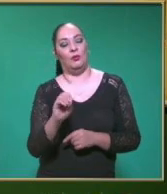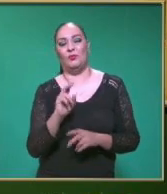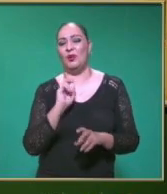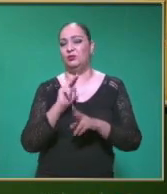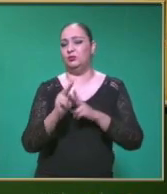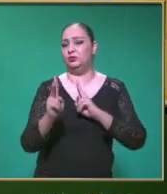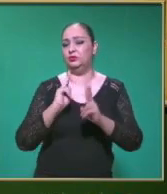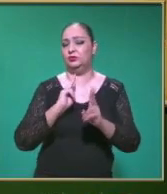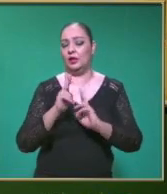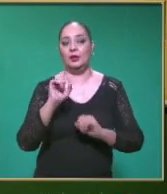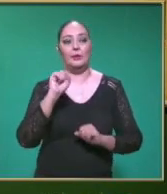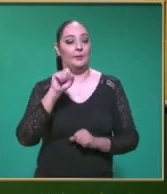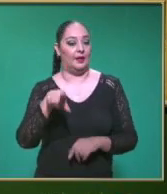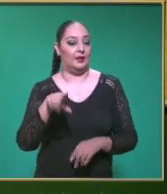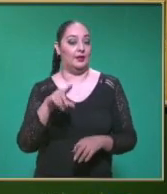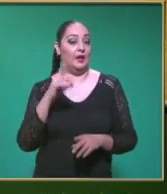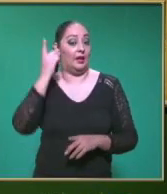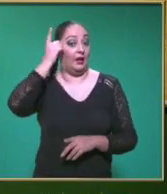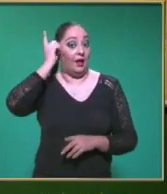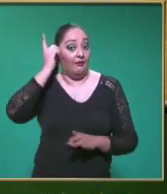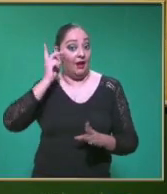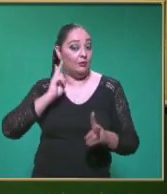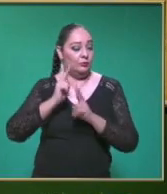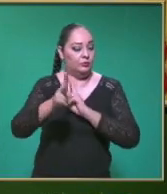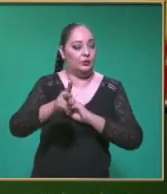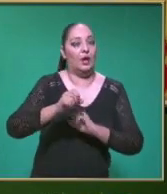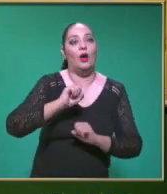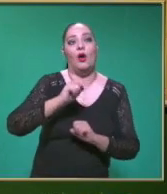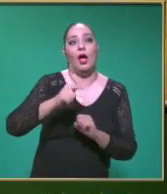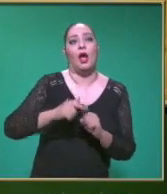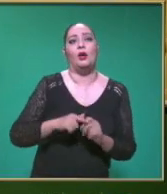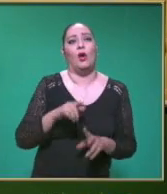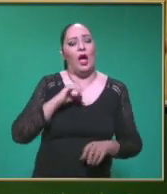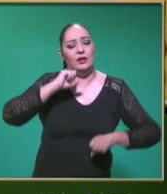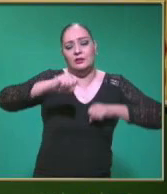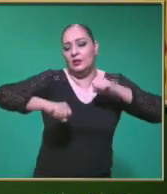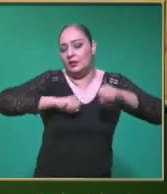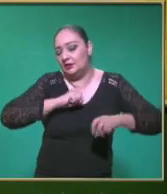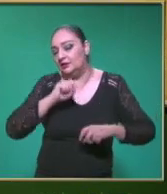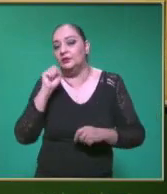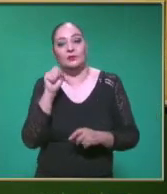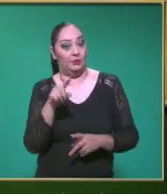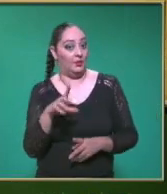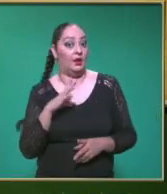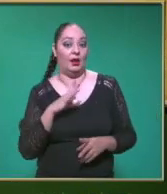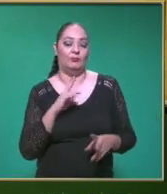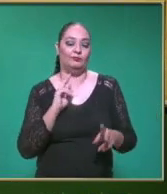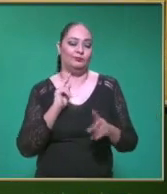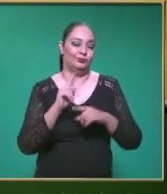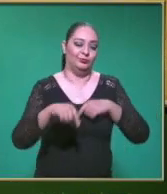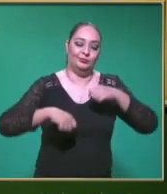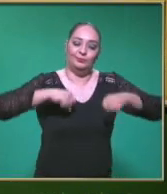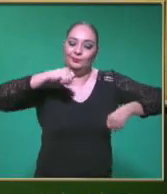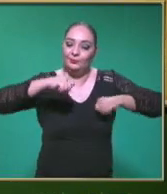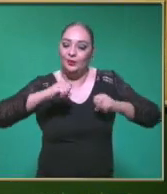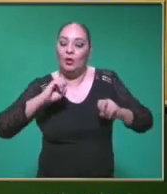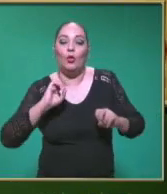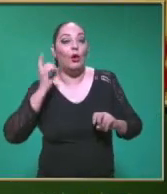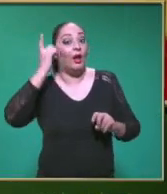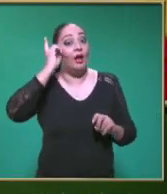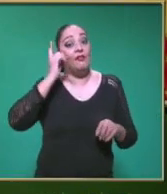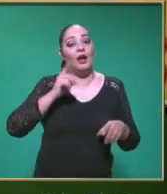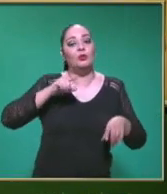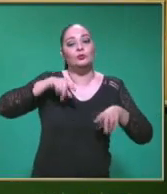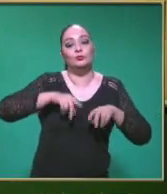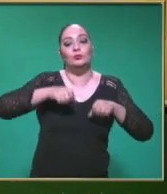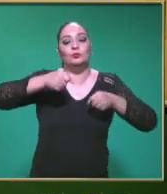ciclistas Que también compiten Ya sea en una pista O bien al aire libre O Maestro En diferentes recorridos Diferentes